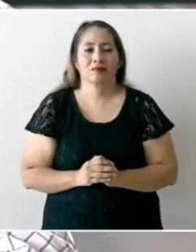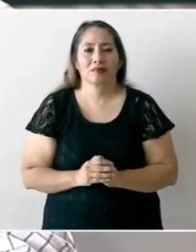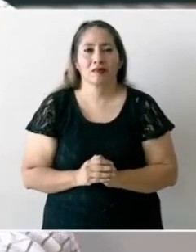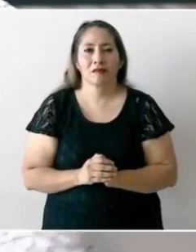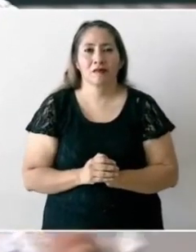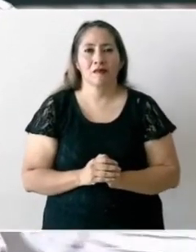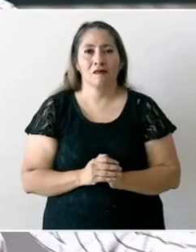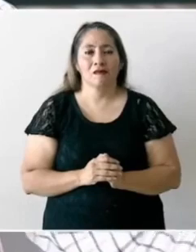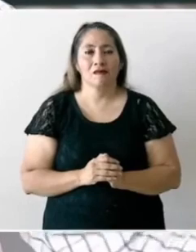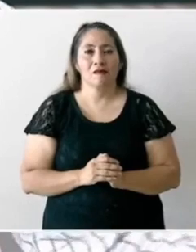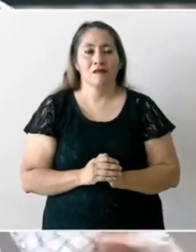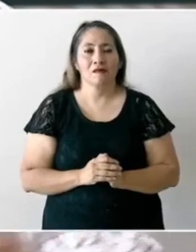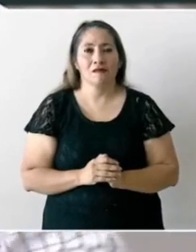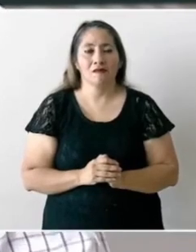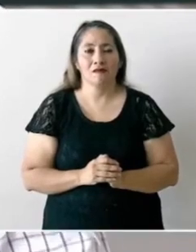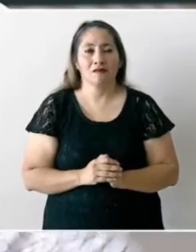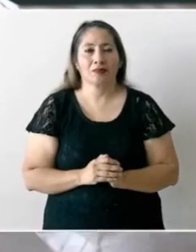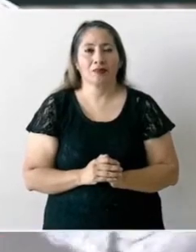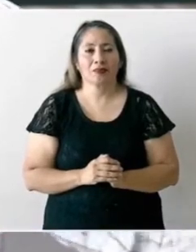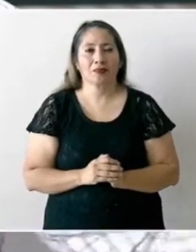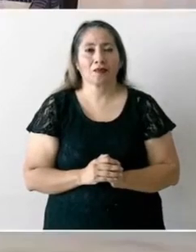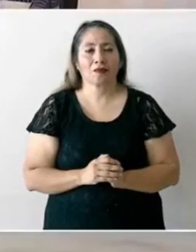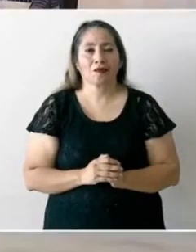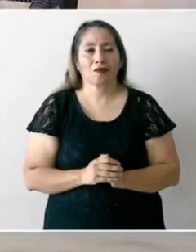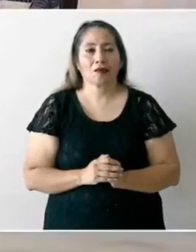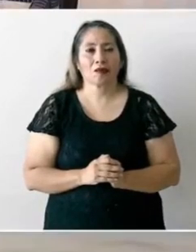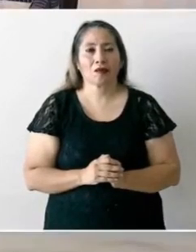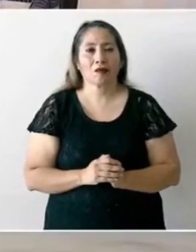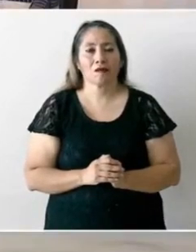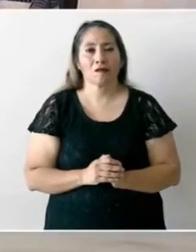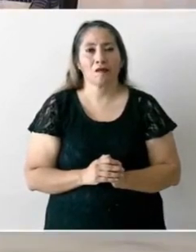entonces no es